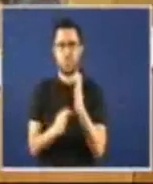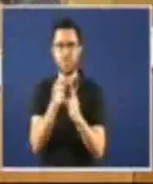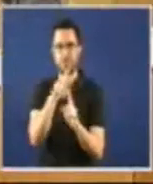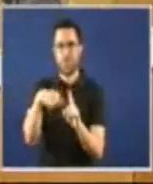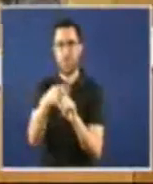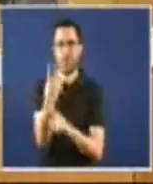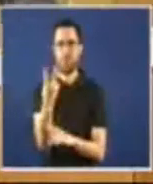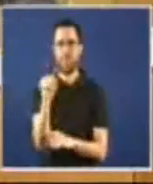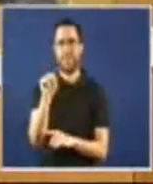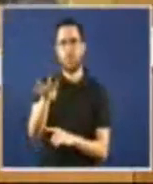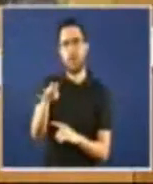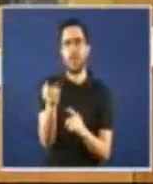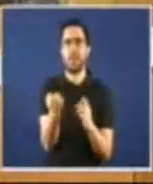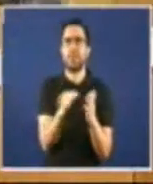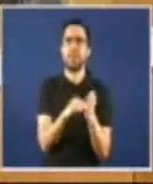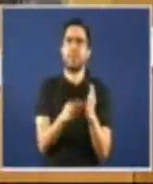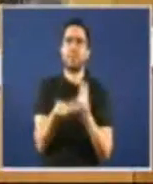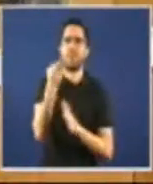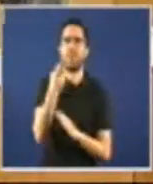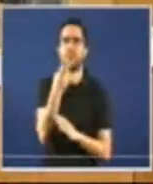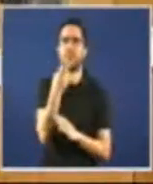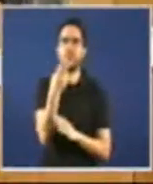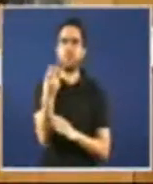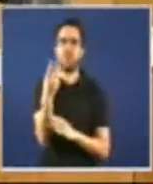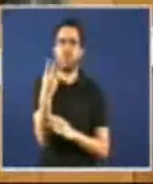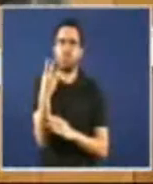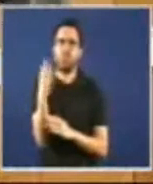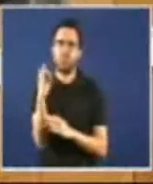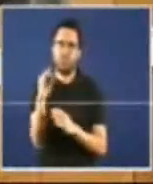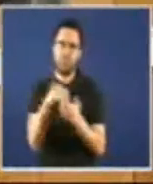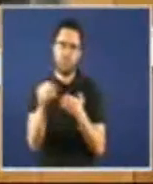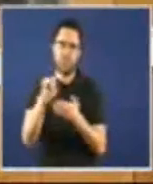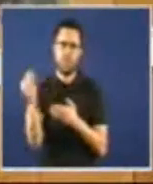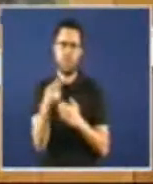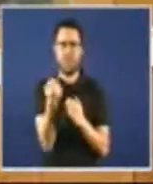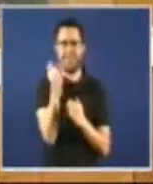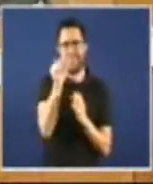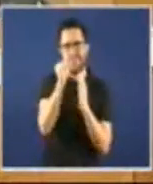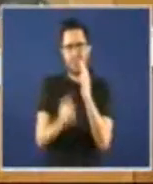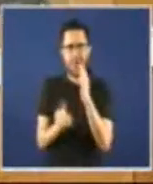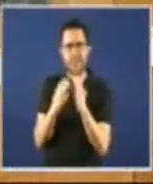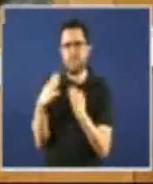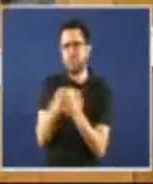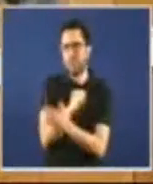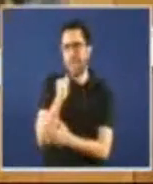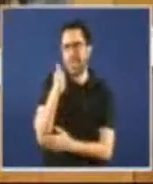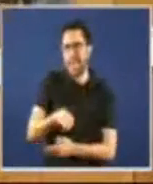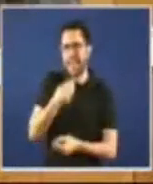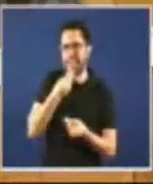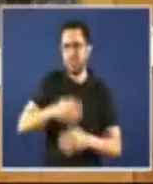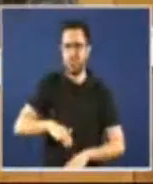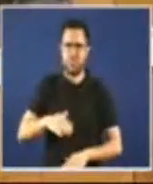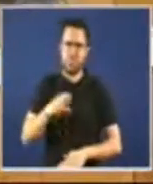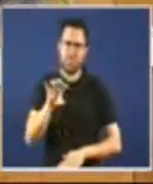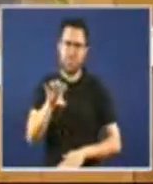de só 1.200 e pico millóns de euros a cifra máis baixa en toda a historia recente do noso país. O